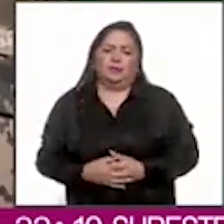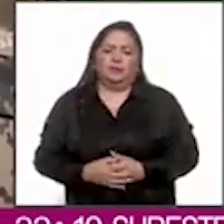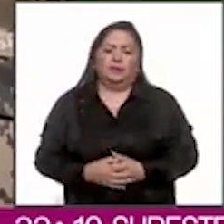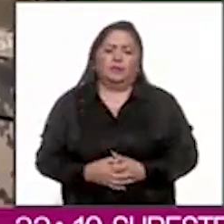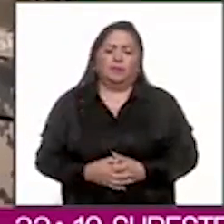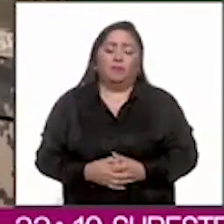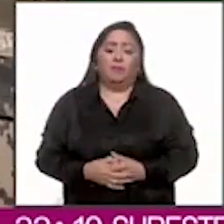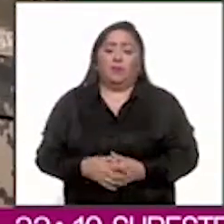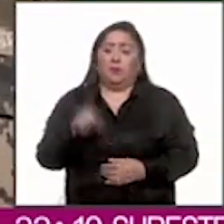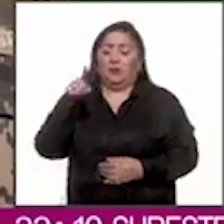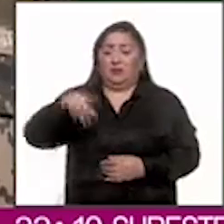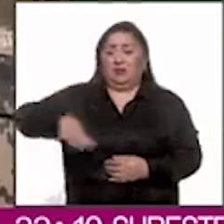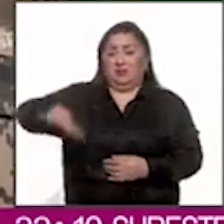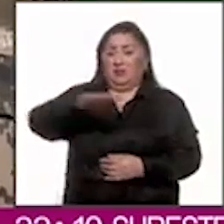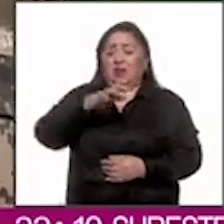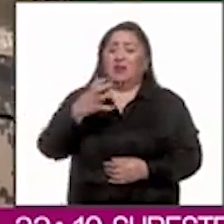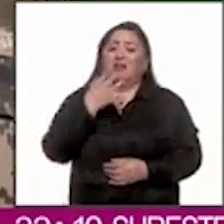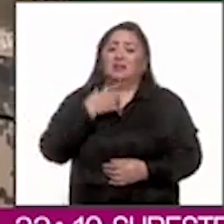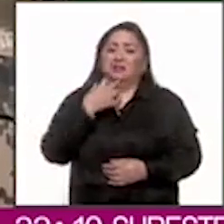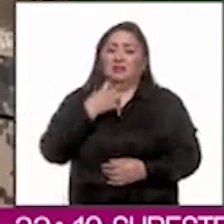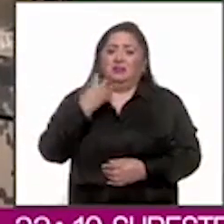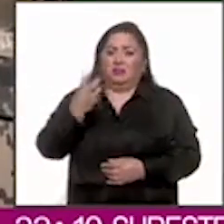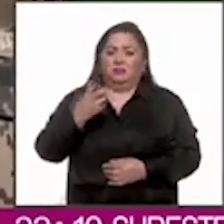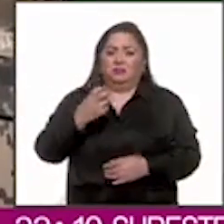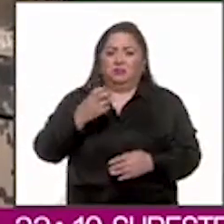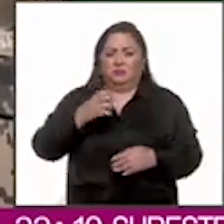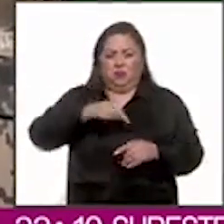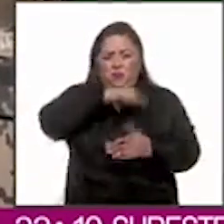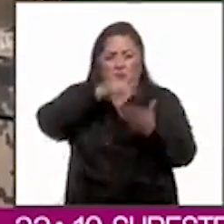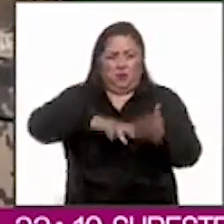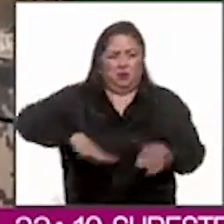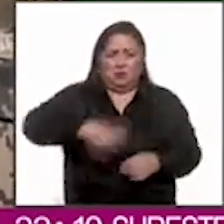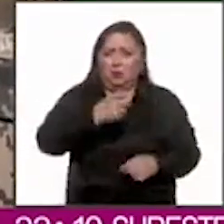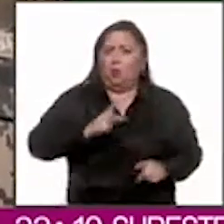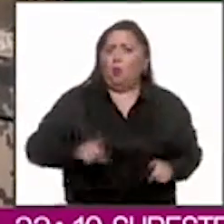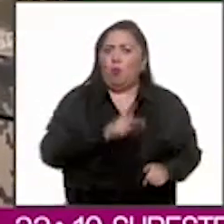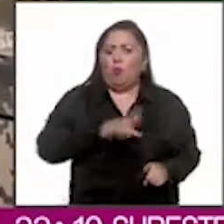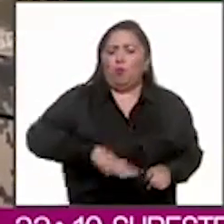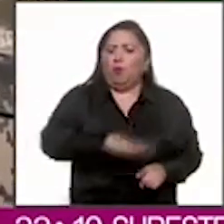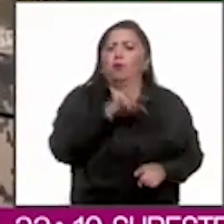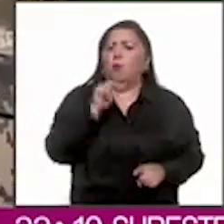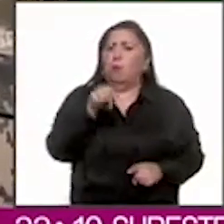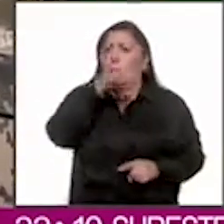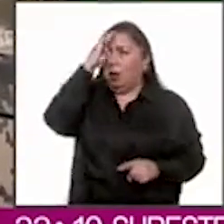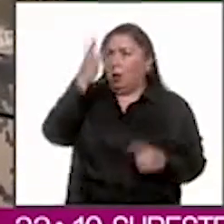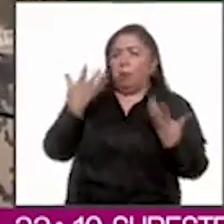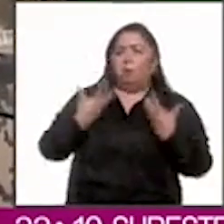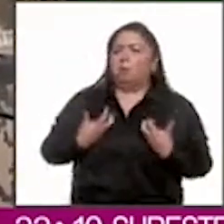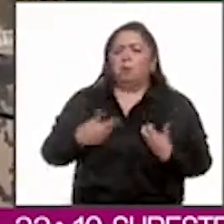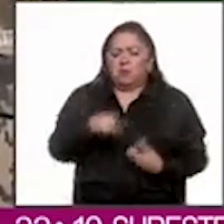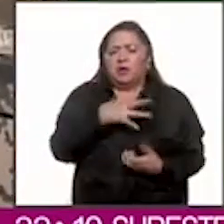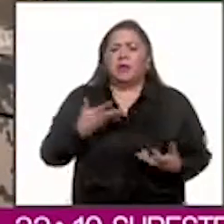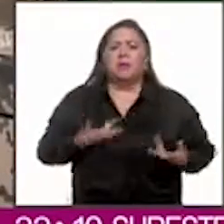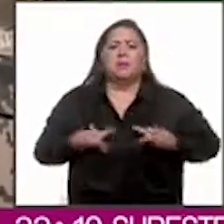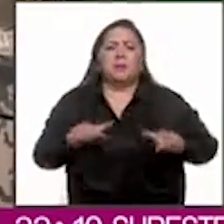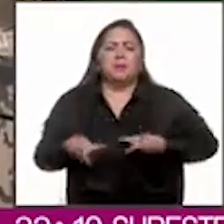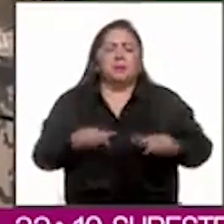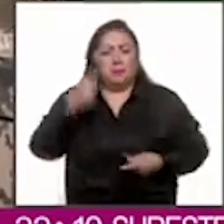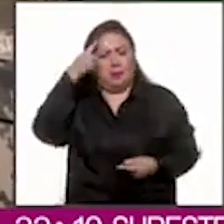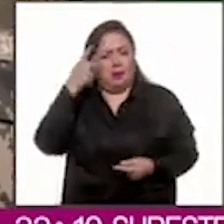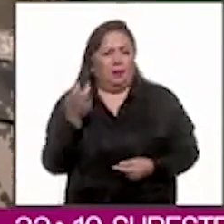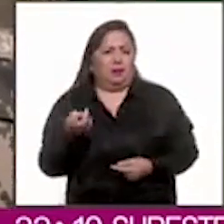La amenaza de la ocupación de Israel de lanzar una ofensiva terrestre contra nuestro pueblo no nos asusta y estamos preparados para ello.